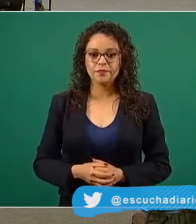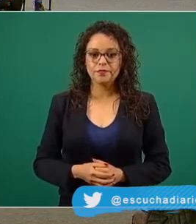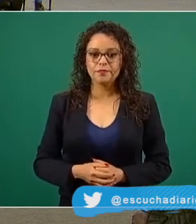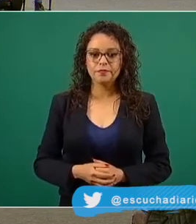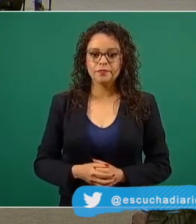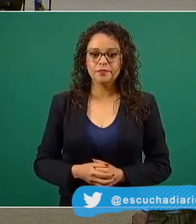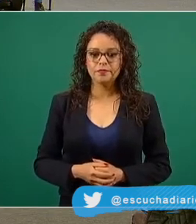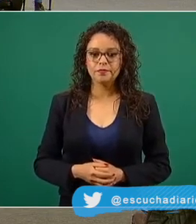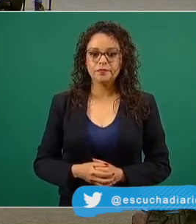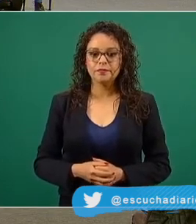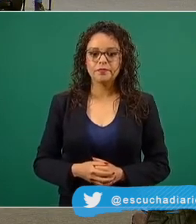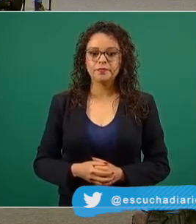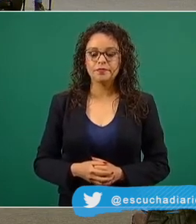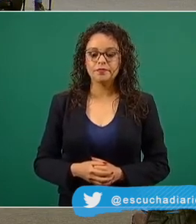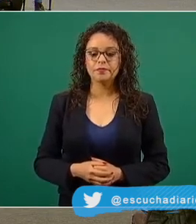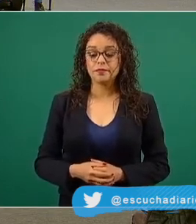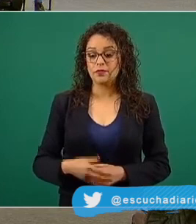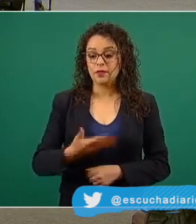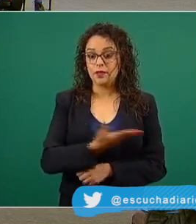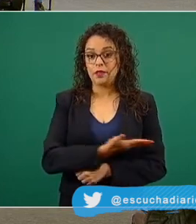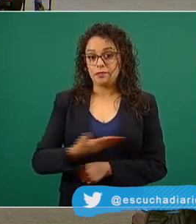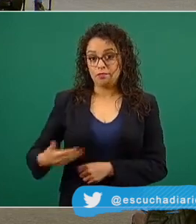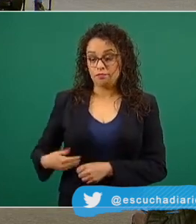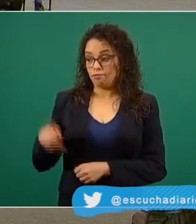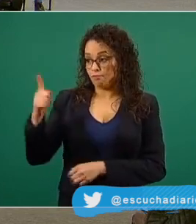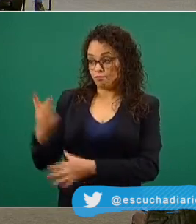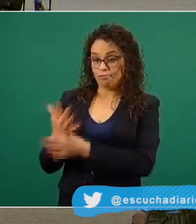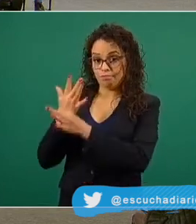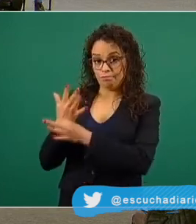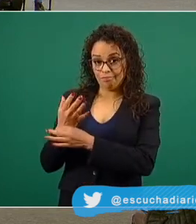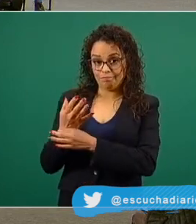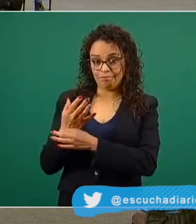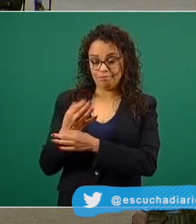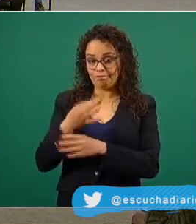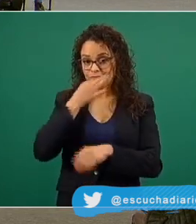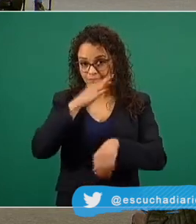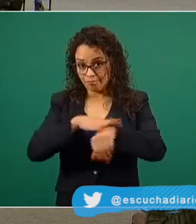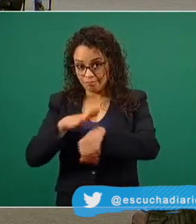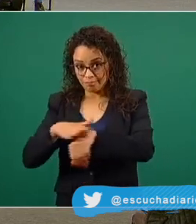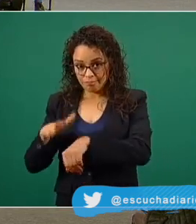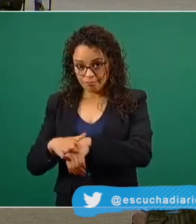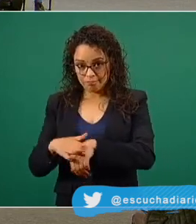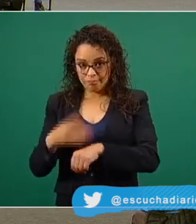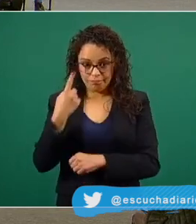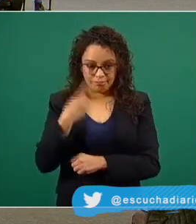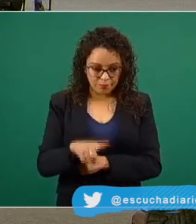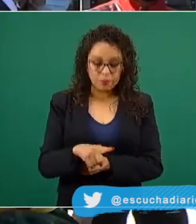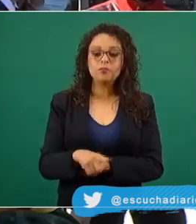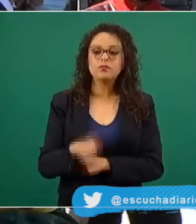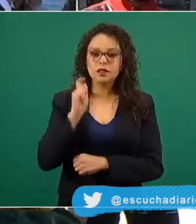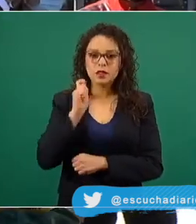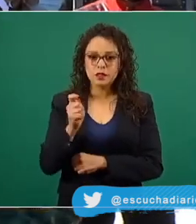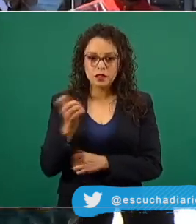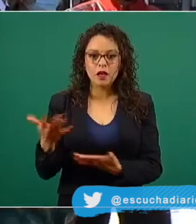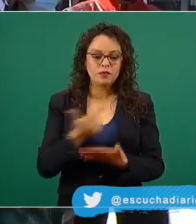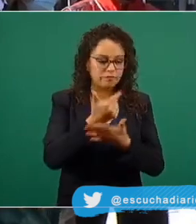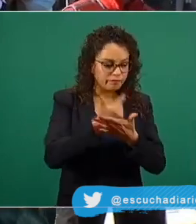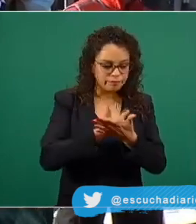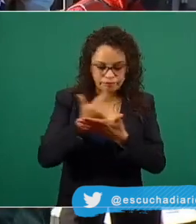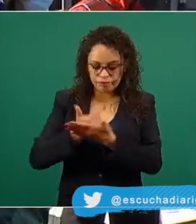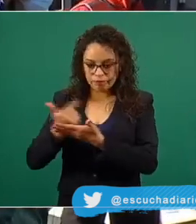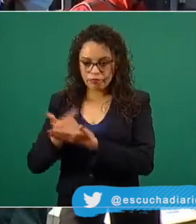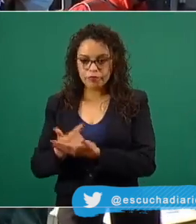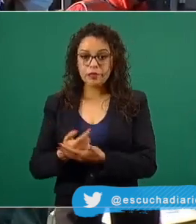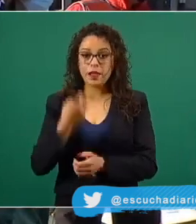Señor presidente, de conformidad a sus instrucciones, tenemos listo la parte logística para que a partir de este